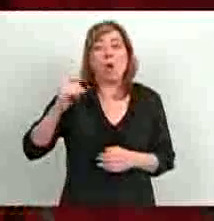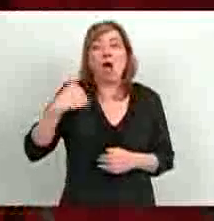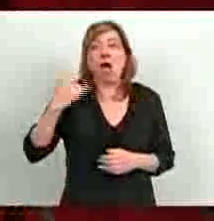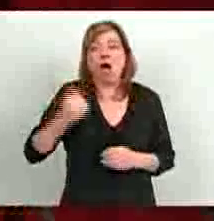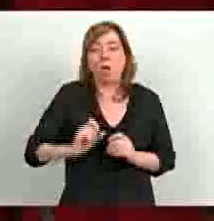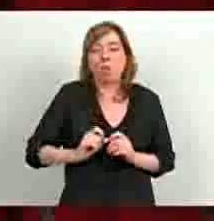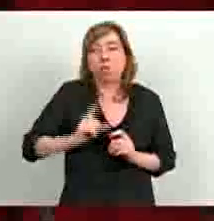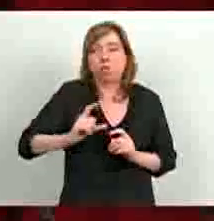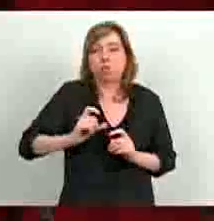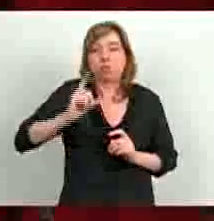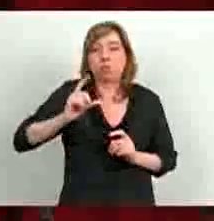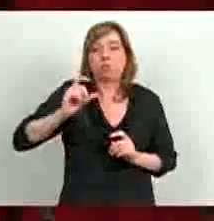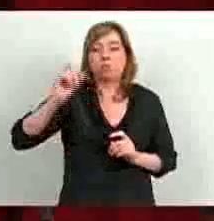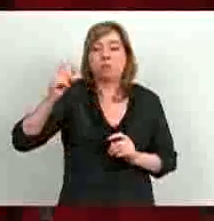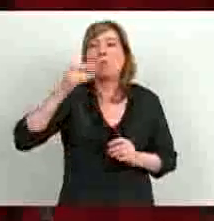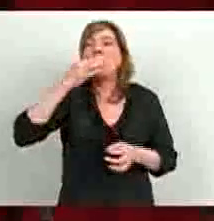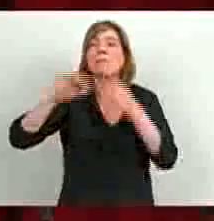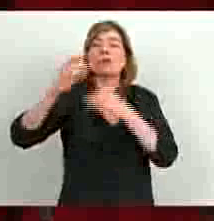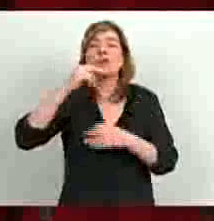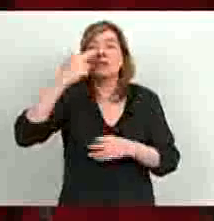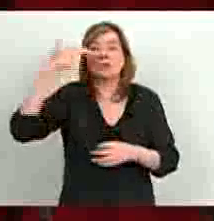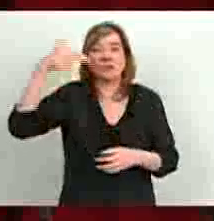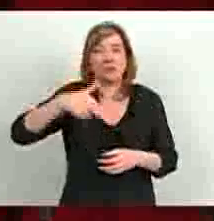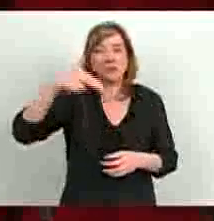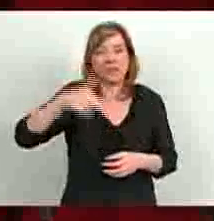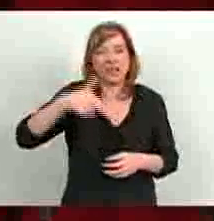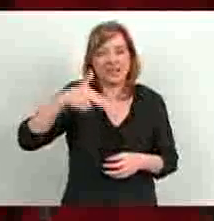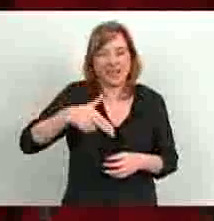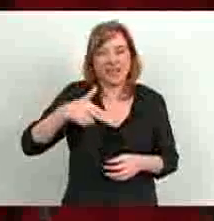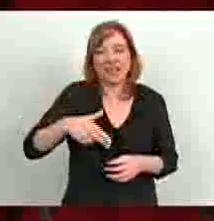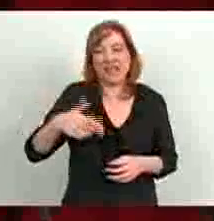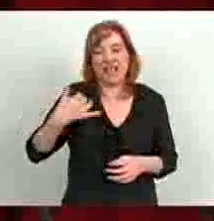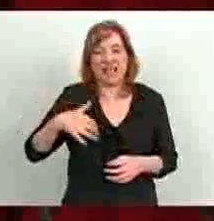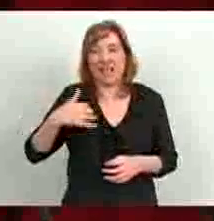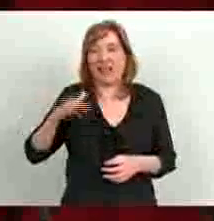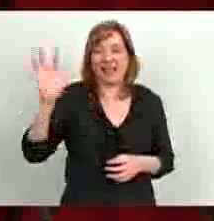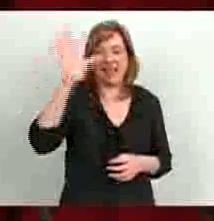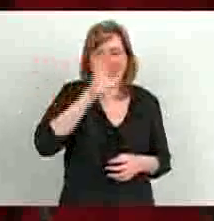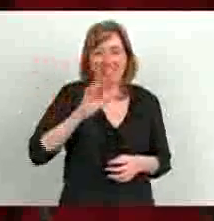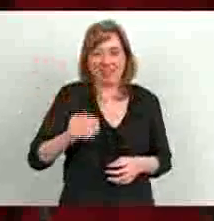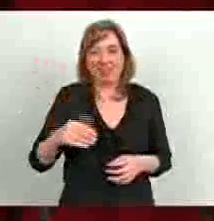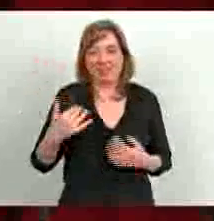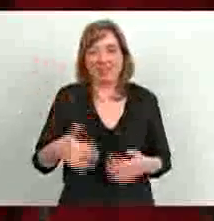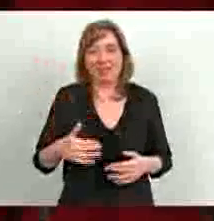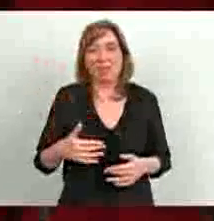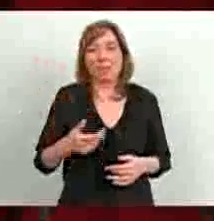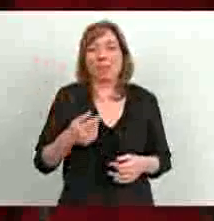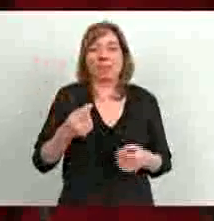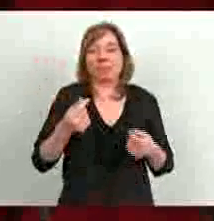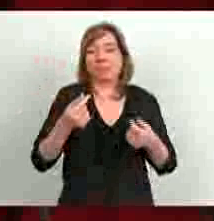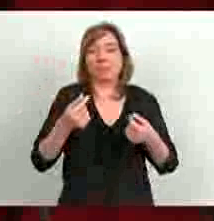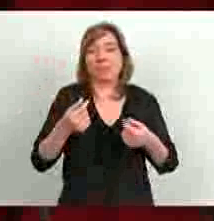que ha tenido la importación de combustibles en la República Argentina, producto de la terrible caída